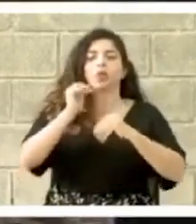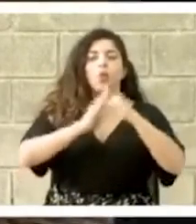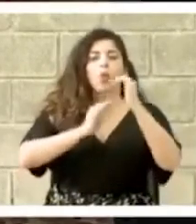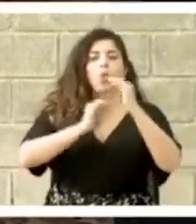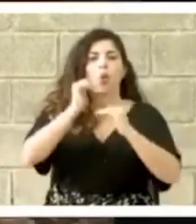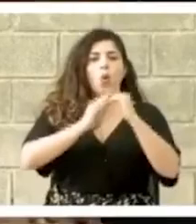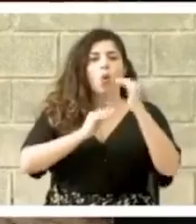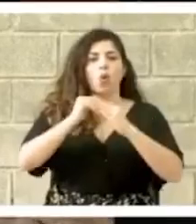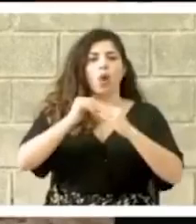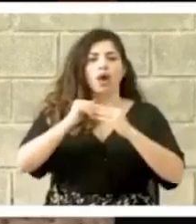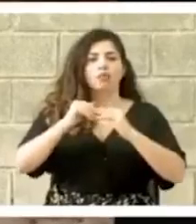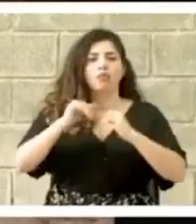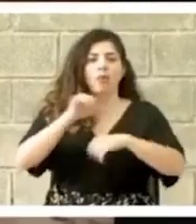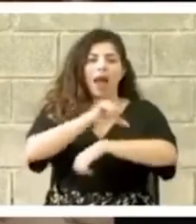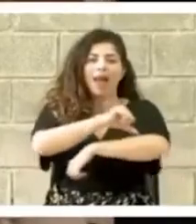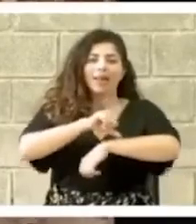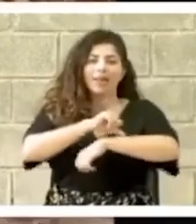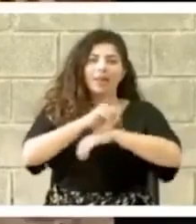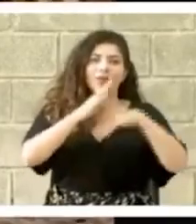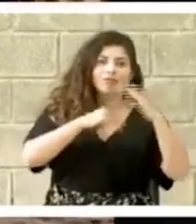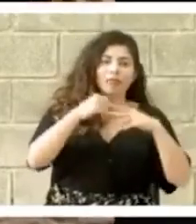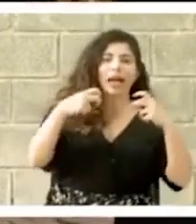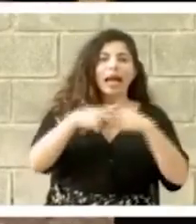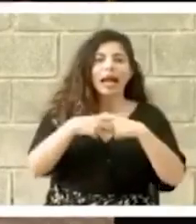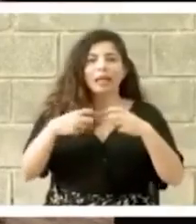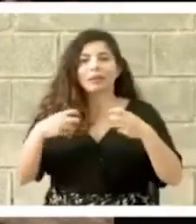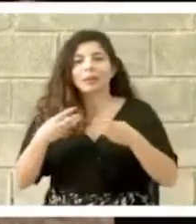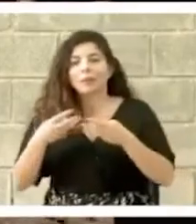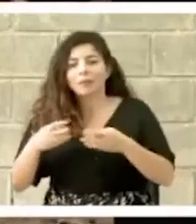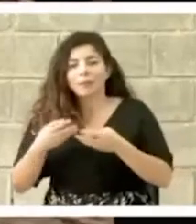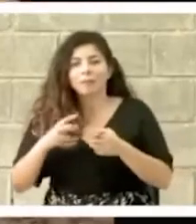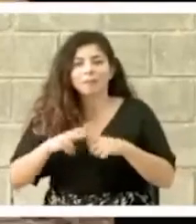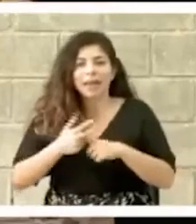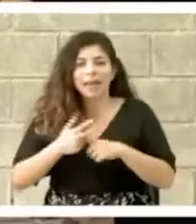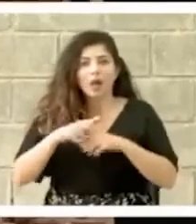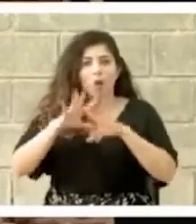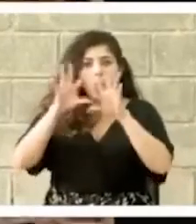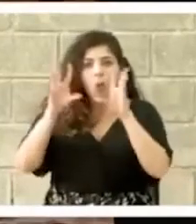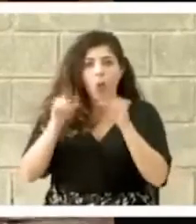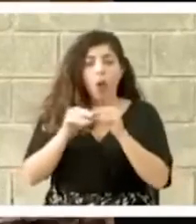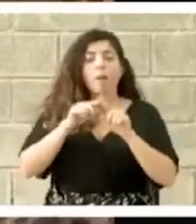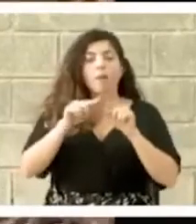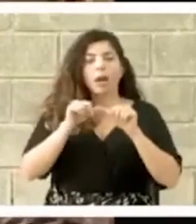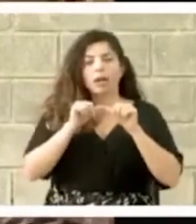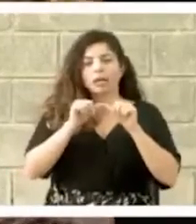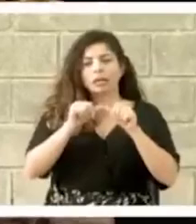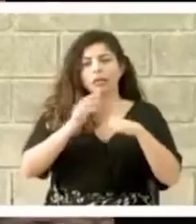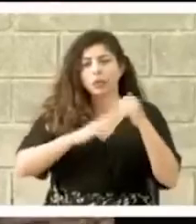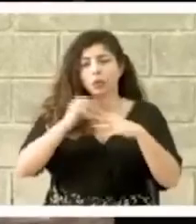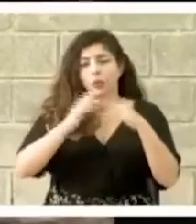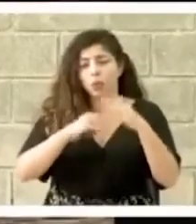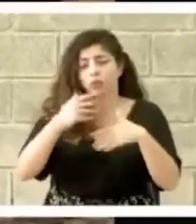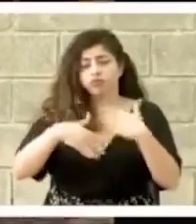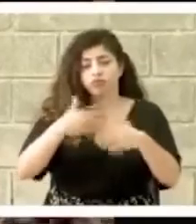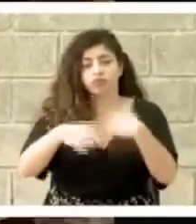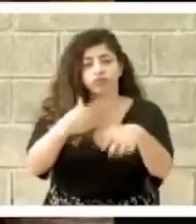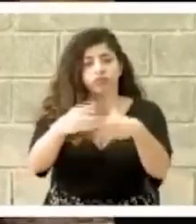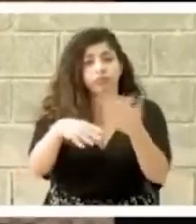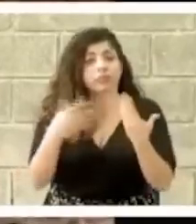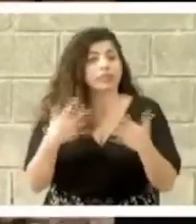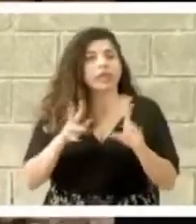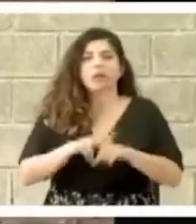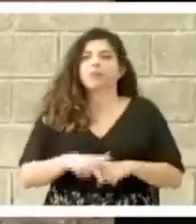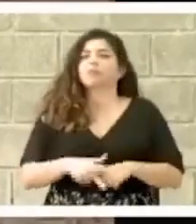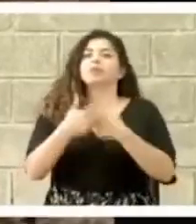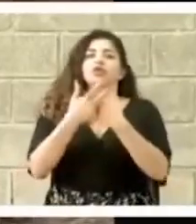arquitectónica y electromecánica. Pero todo va a ser un continuo. O sea, esto ya